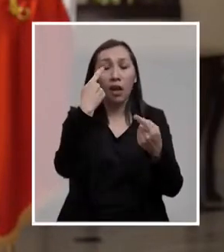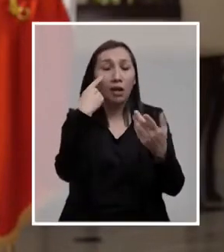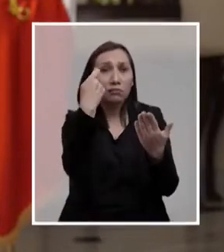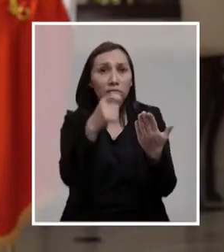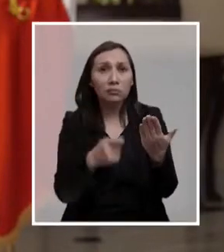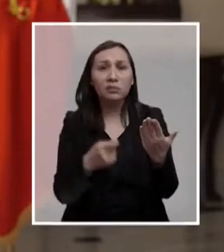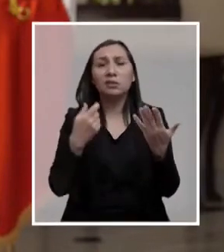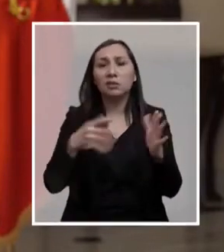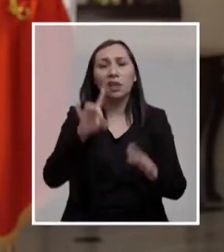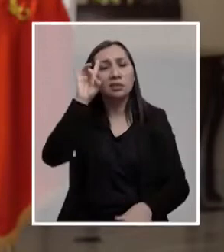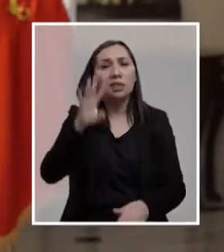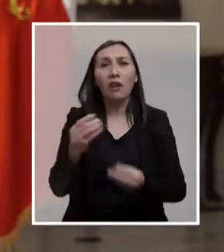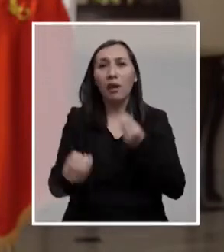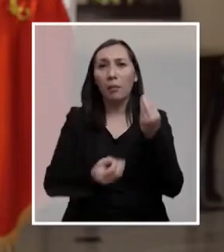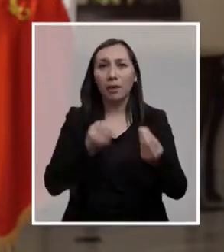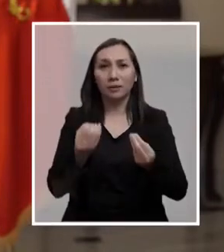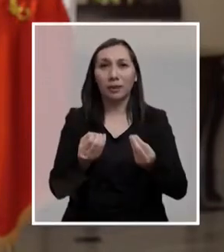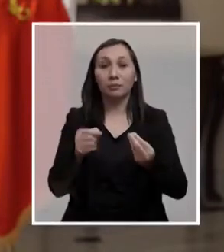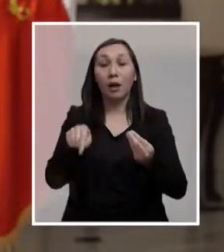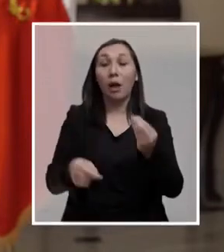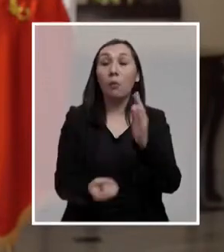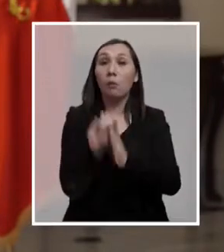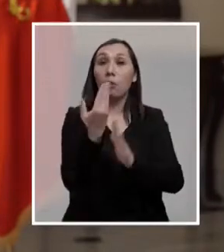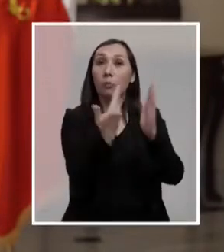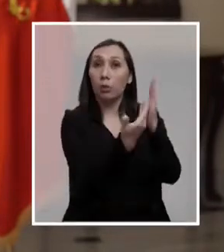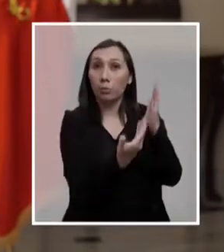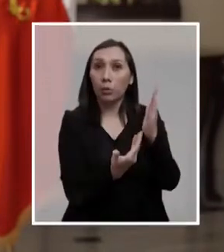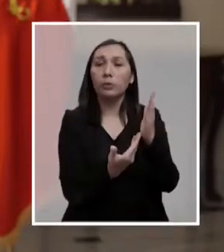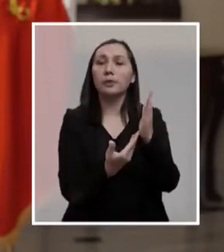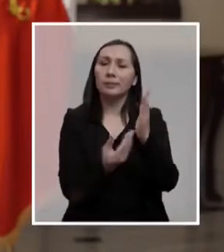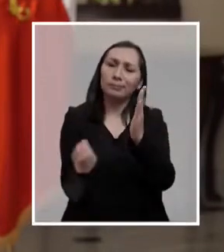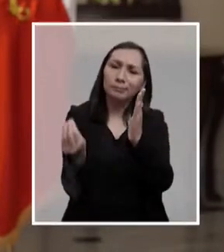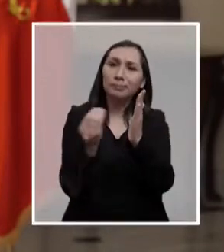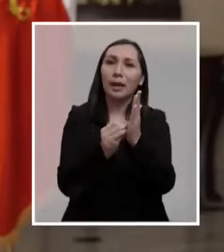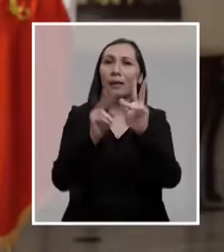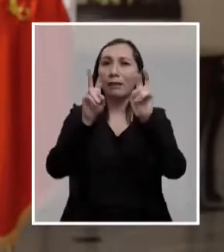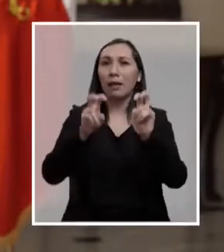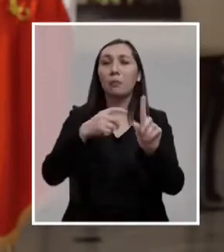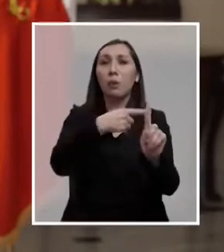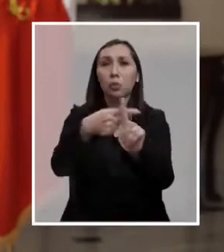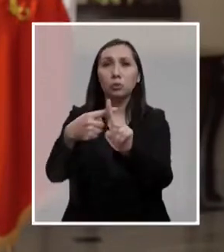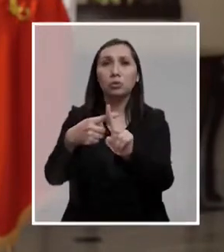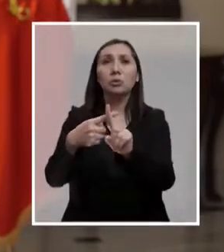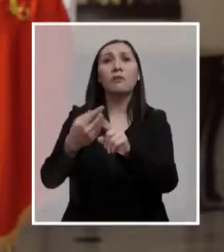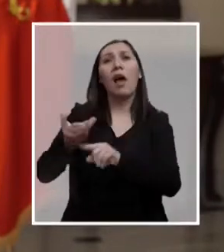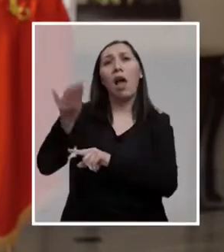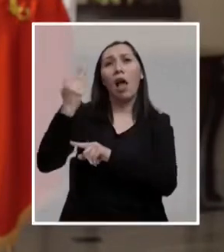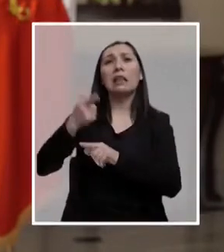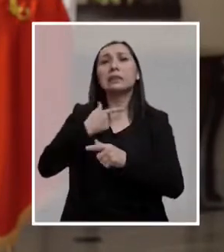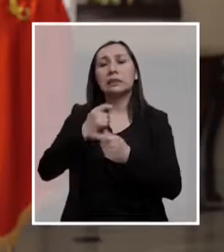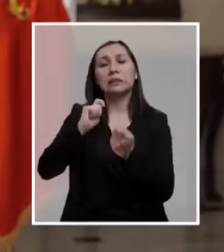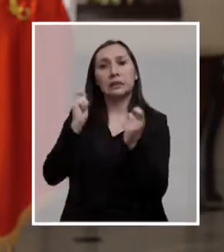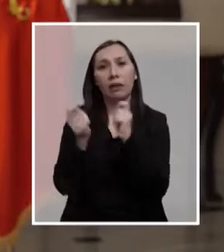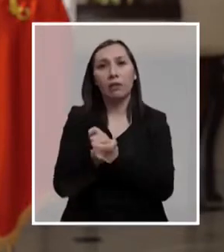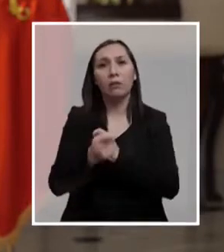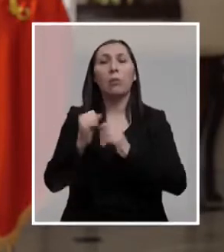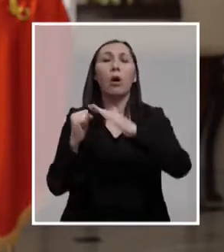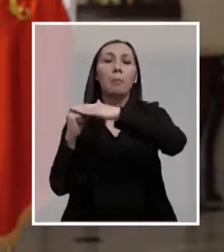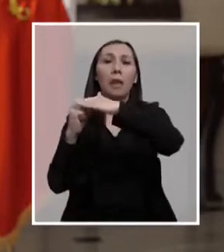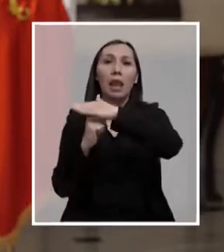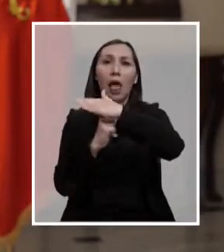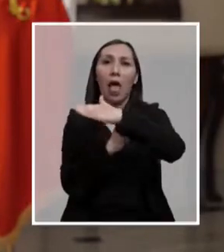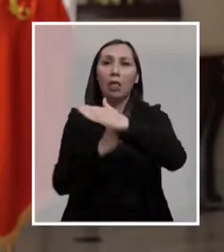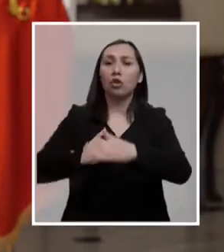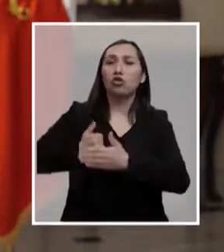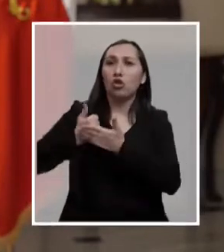ya está claro. Y esta propuesta se encarga de reforzar elementos positivos de reformas anteriores, como el pilar solidario